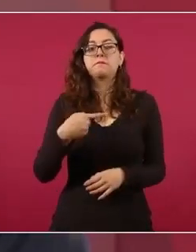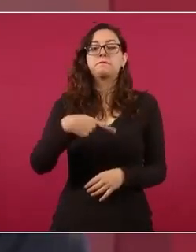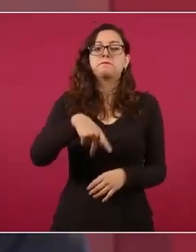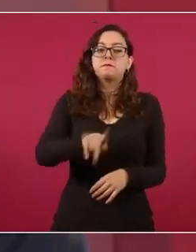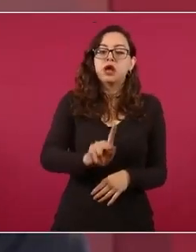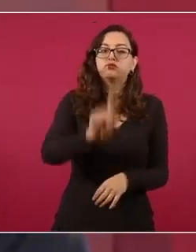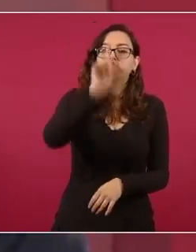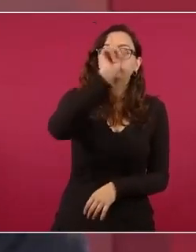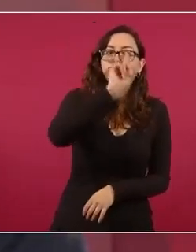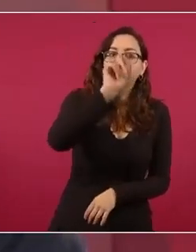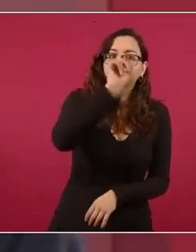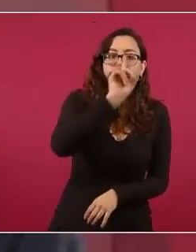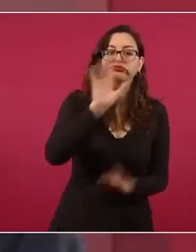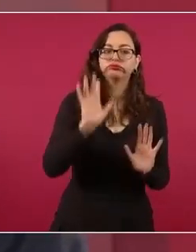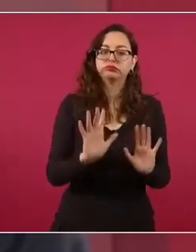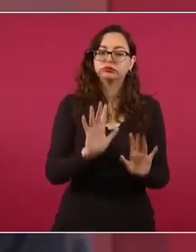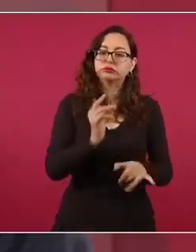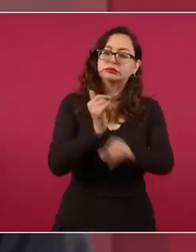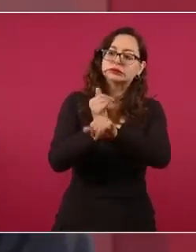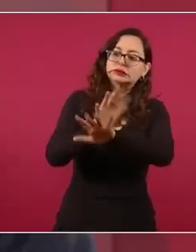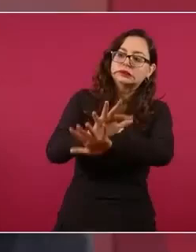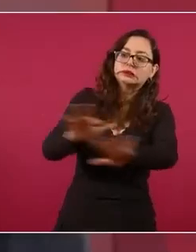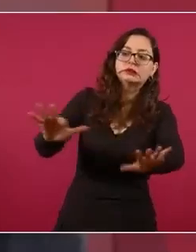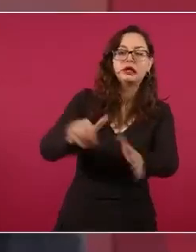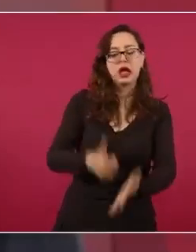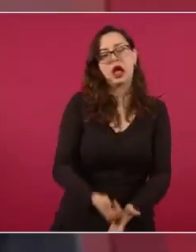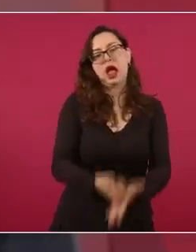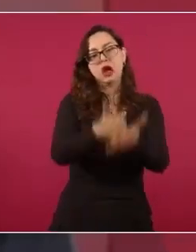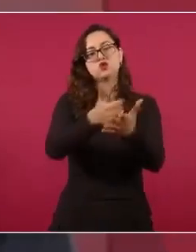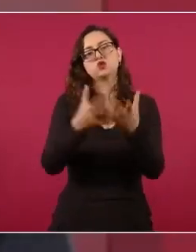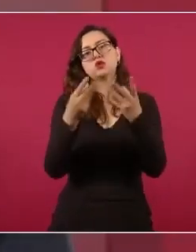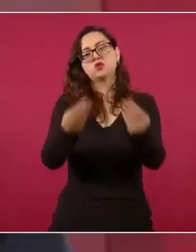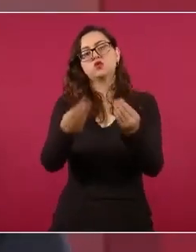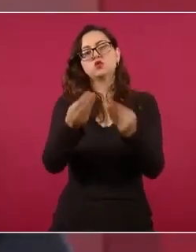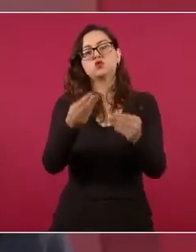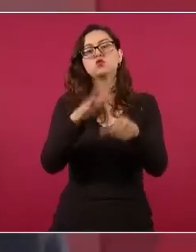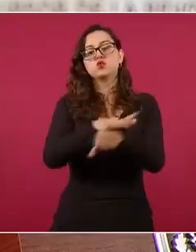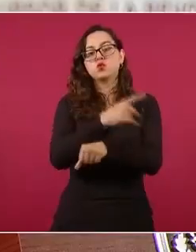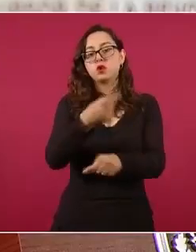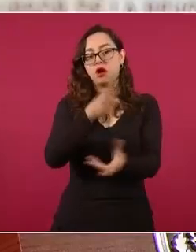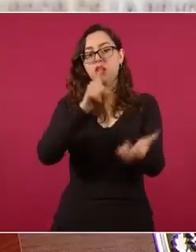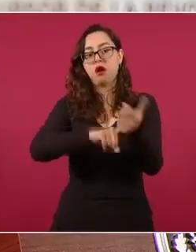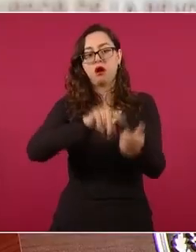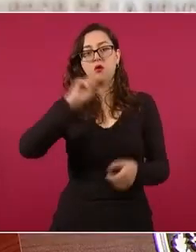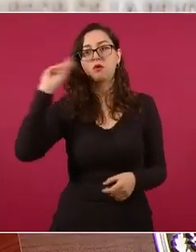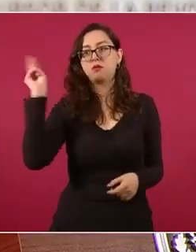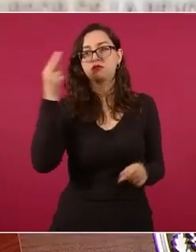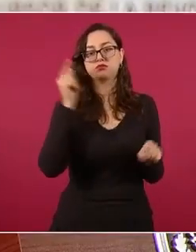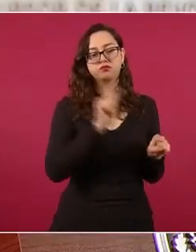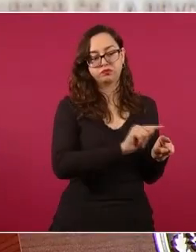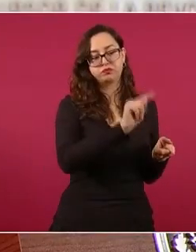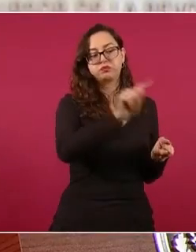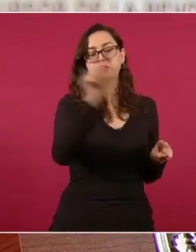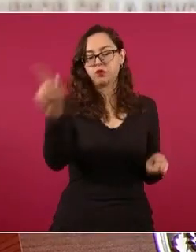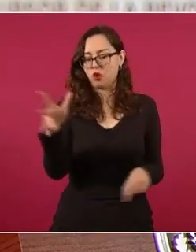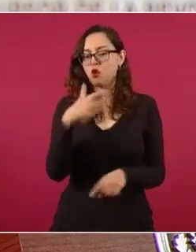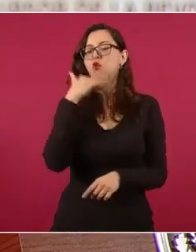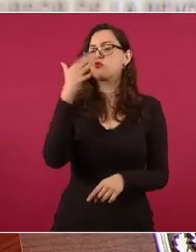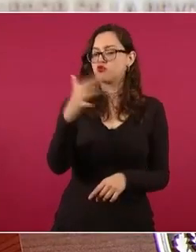porque sí hay actos